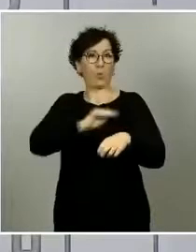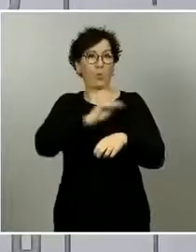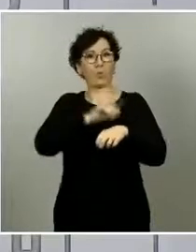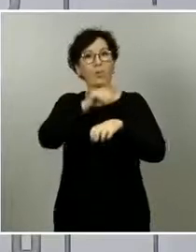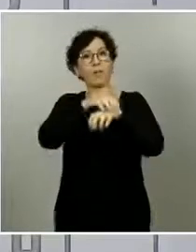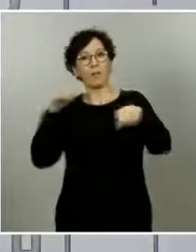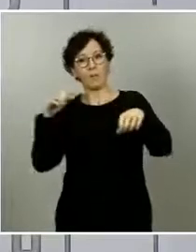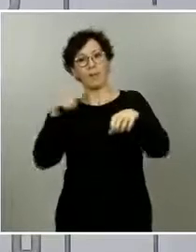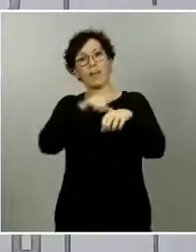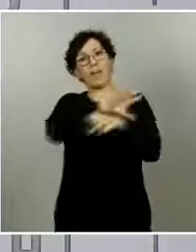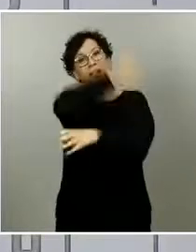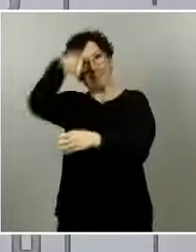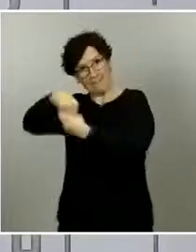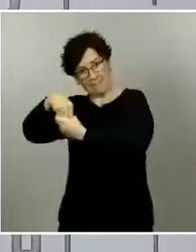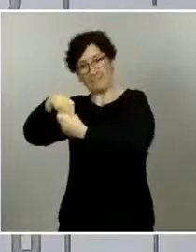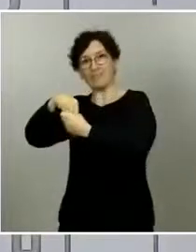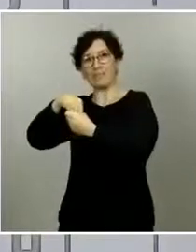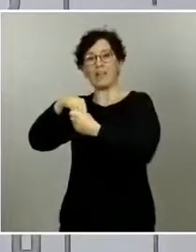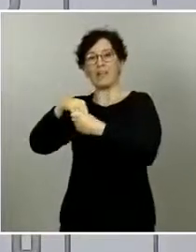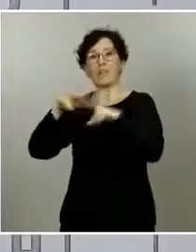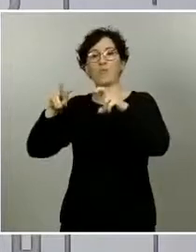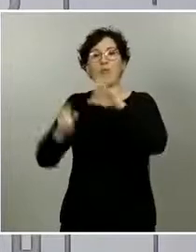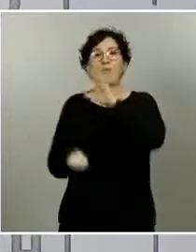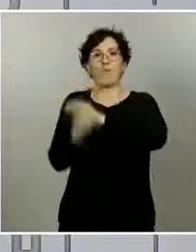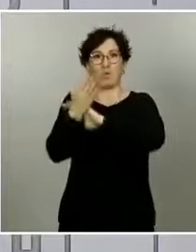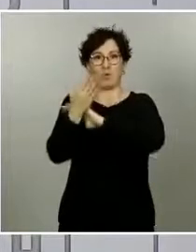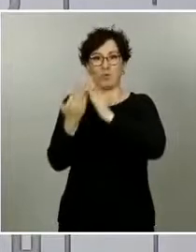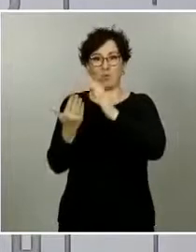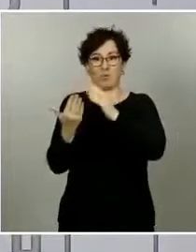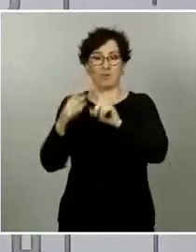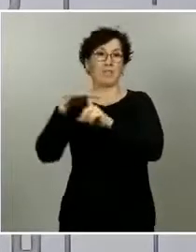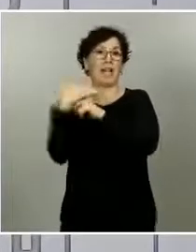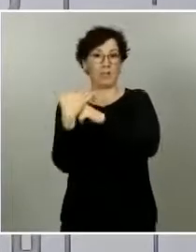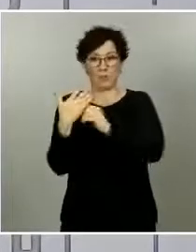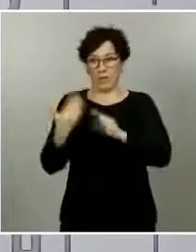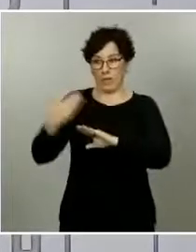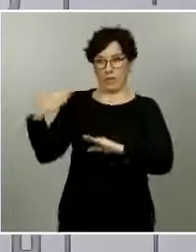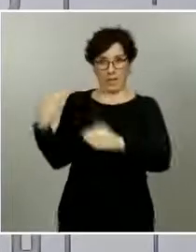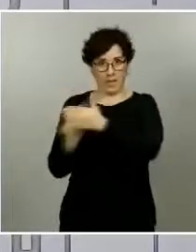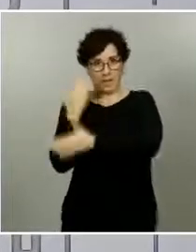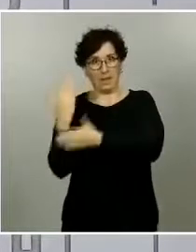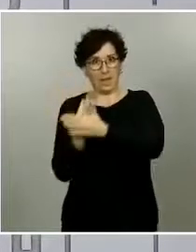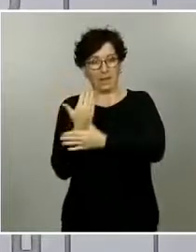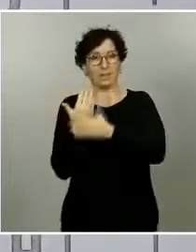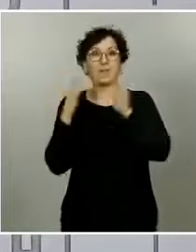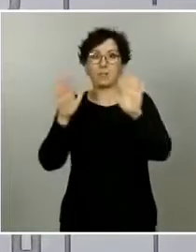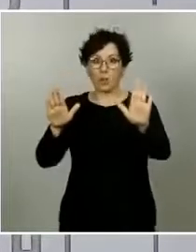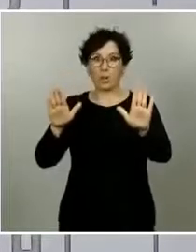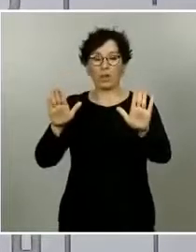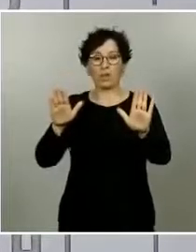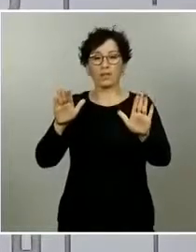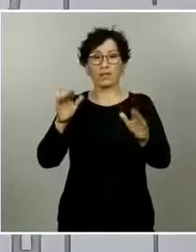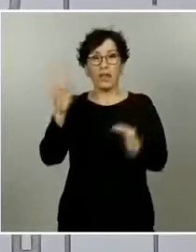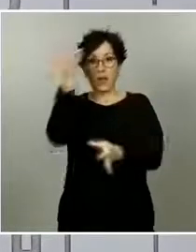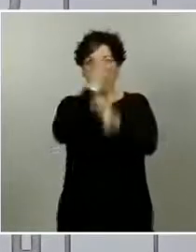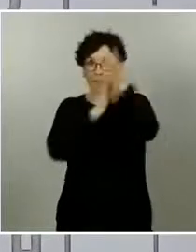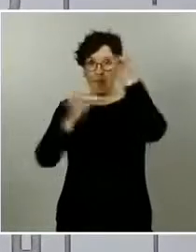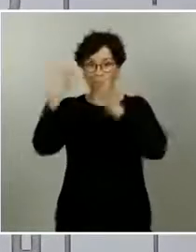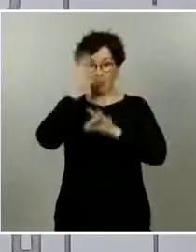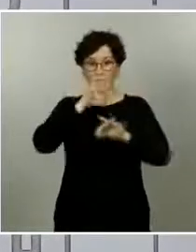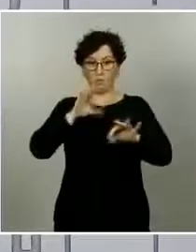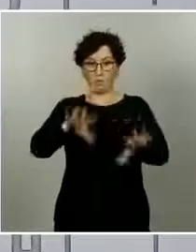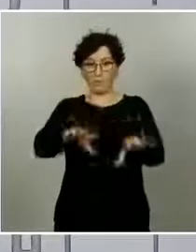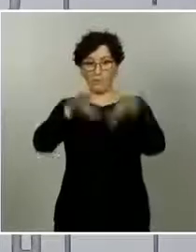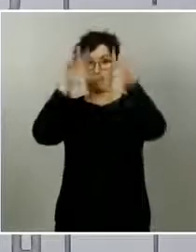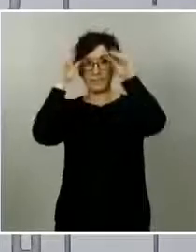el porcentaje se ha representado una parte muy importante de ese número de nuevos casos que hemos visto en estos últimos días.